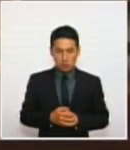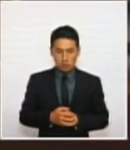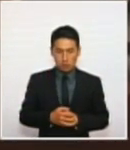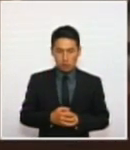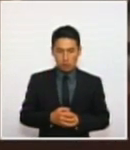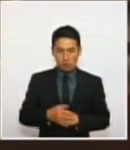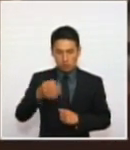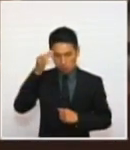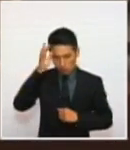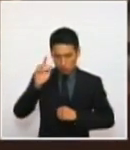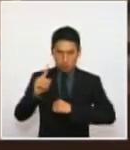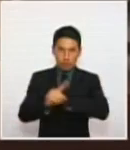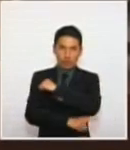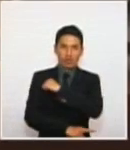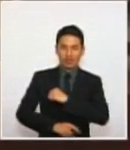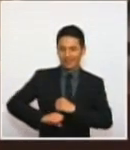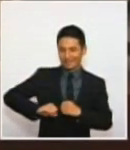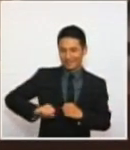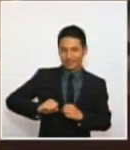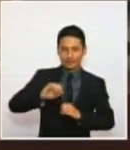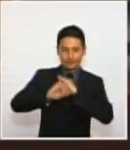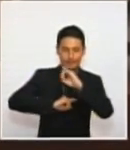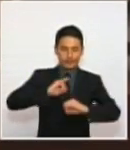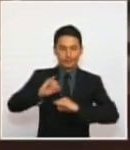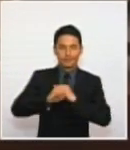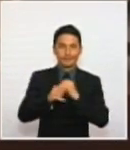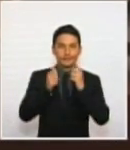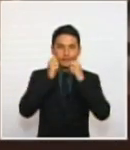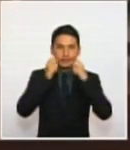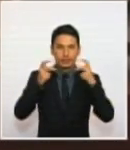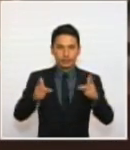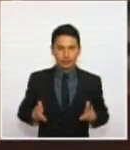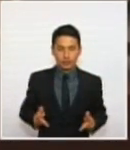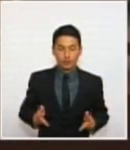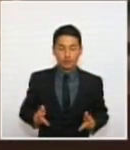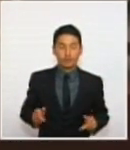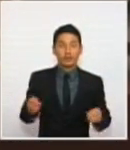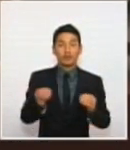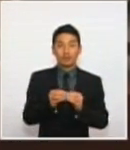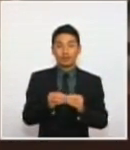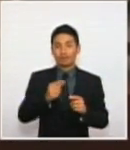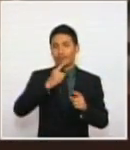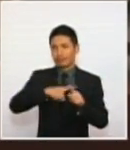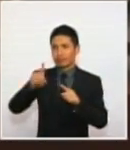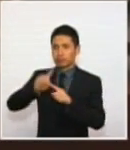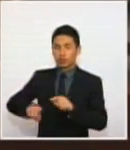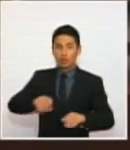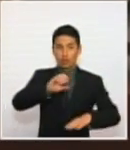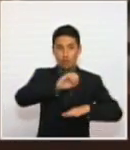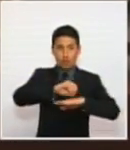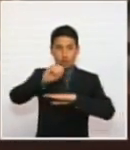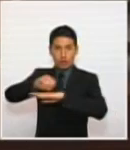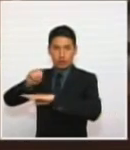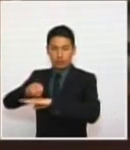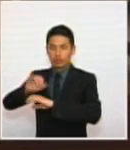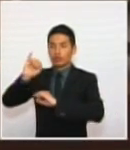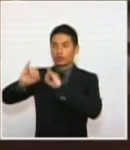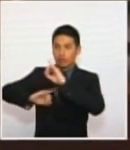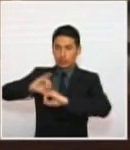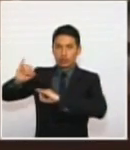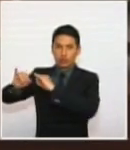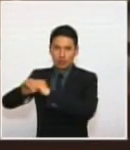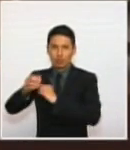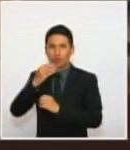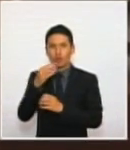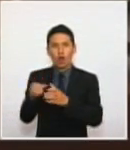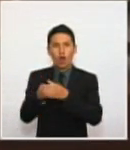infracción al derecho internacional humanitario. Y que muchas organizaciones internacionales, como